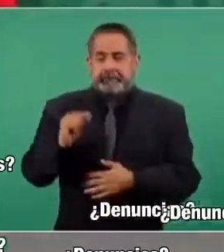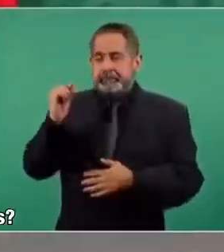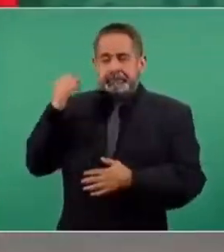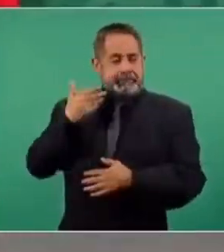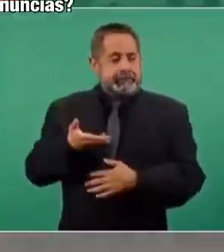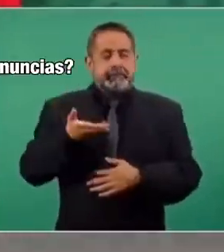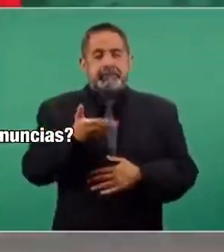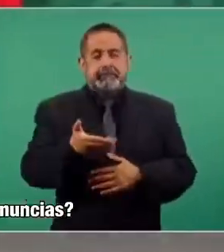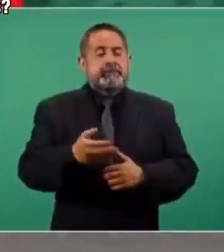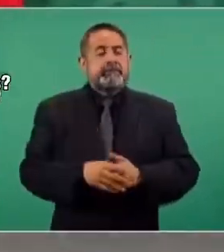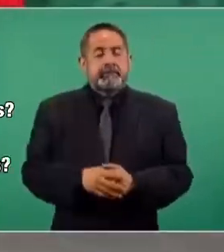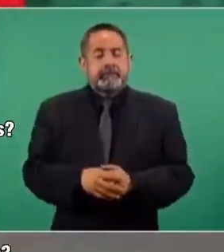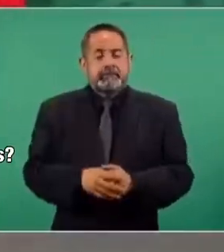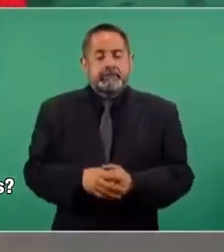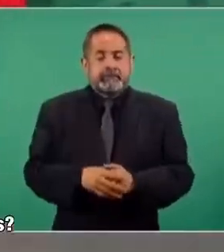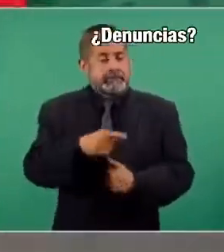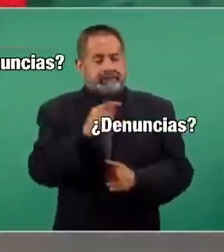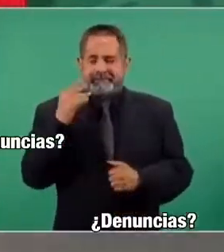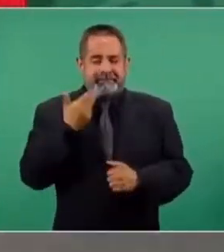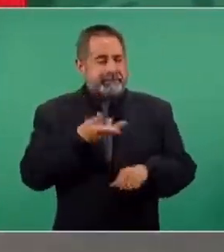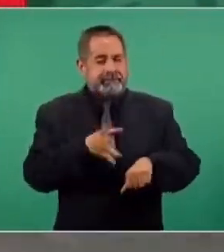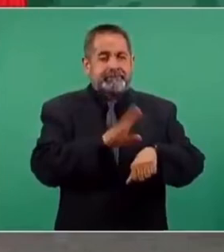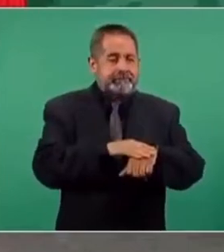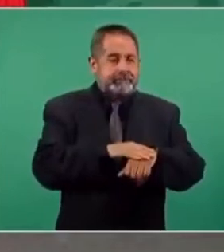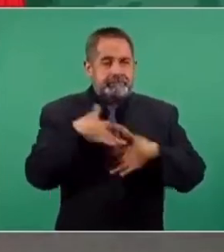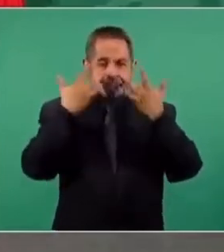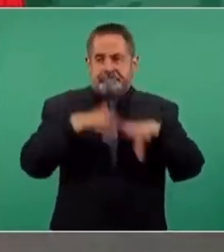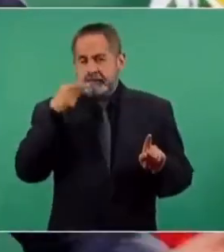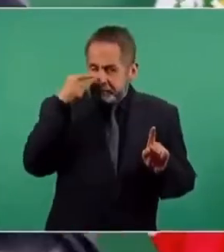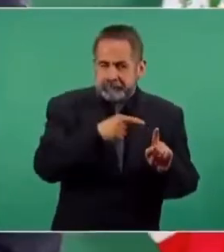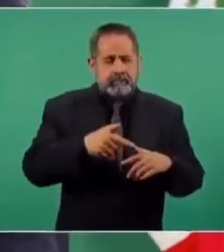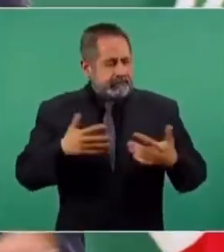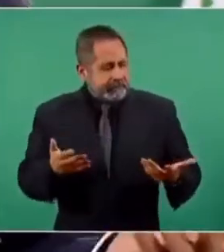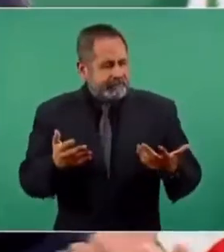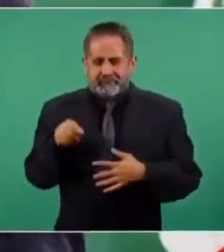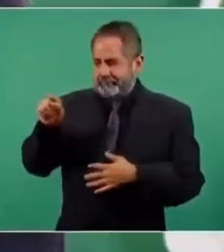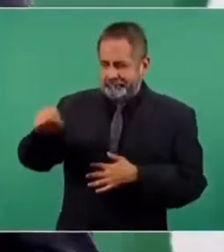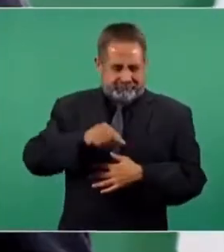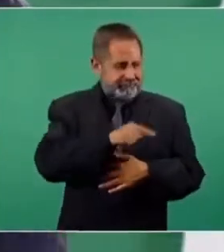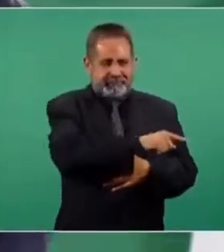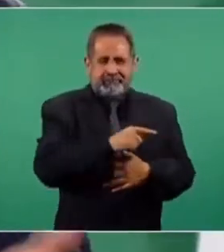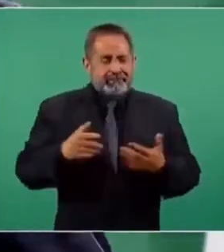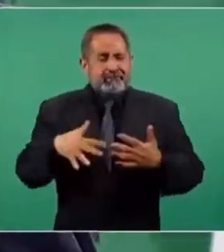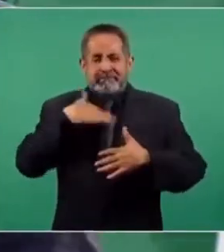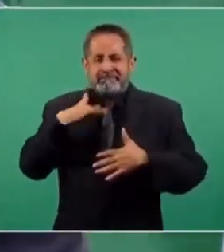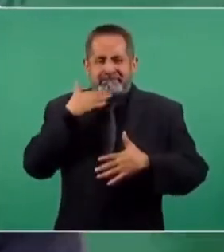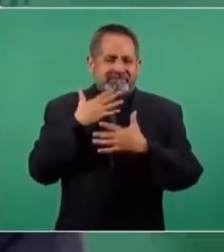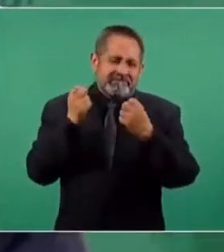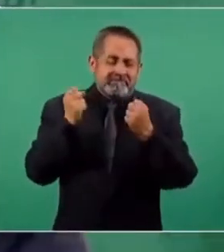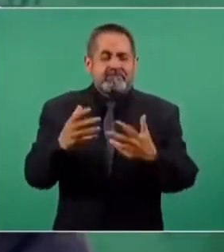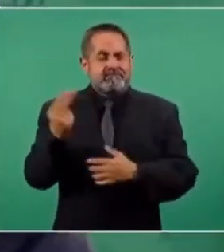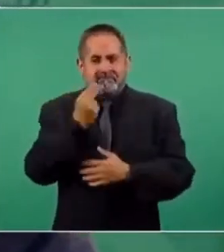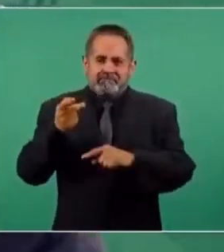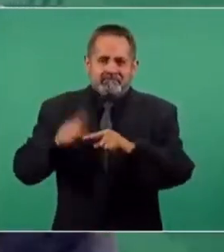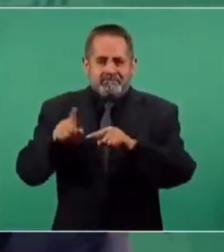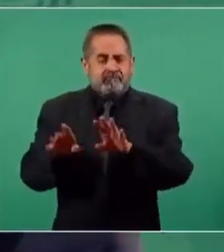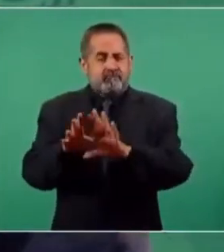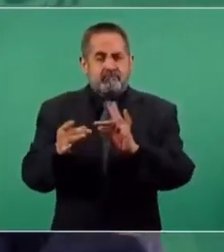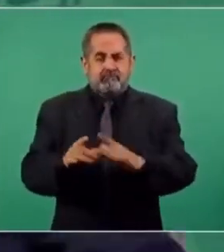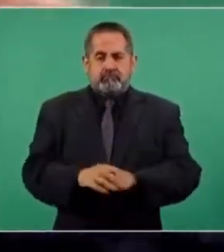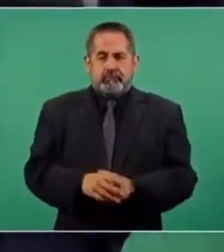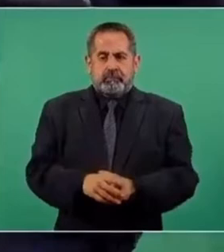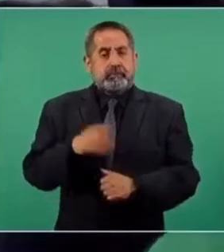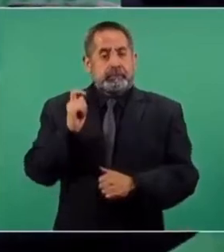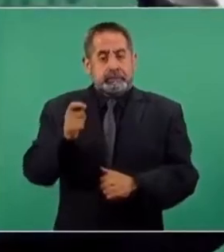solicitar permiso o renunció un ministro de la Corte. Es de dominio público que hay que limpiar y